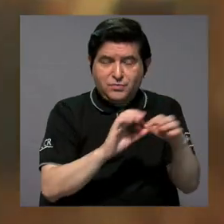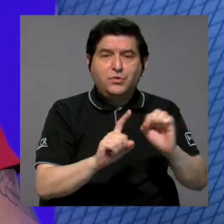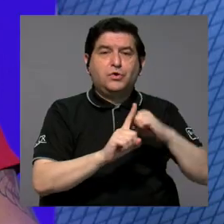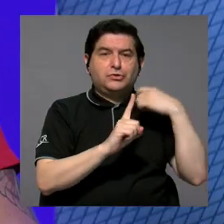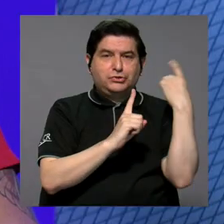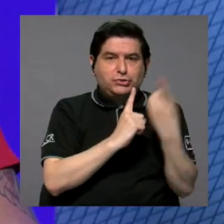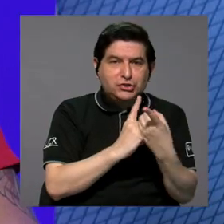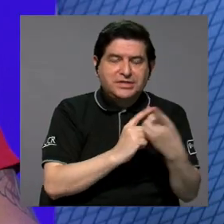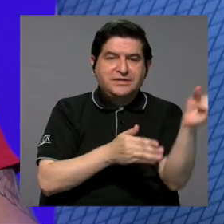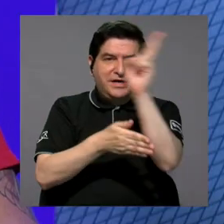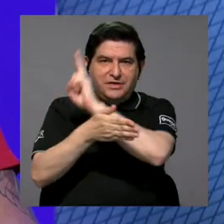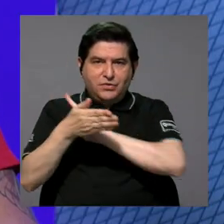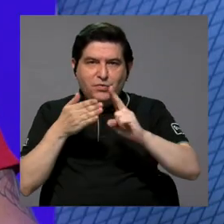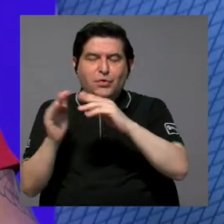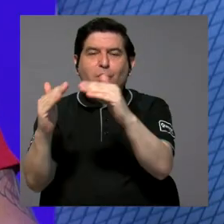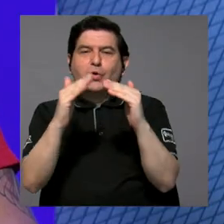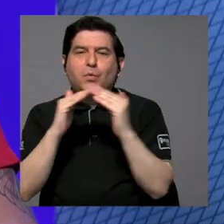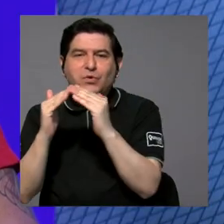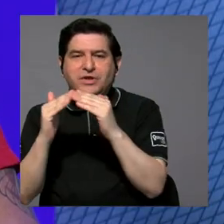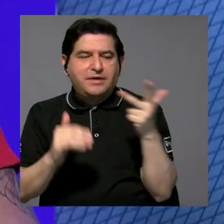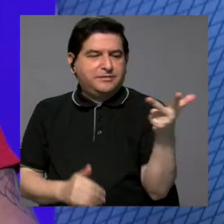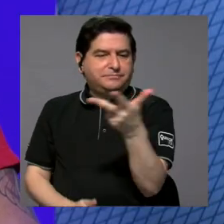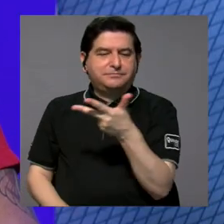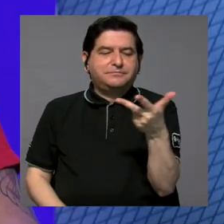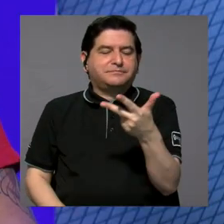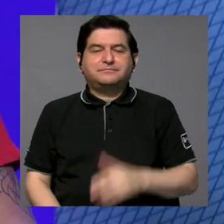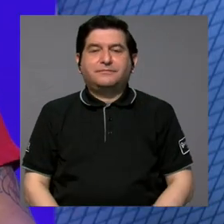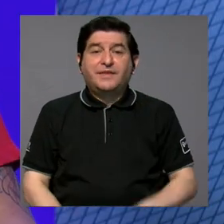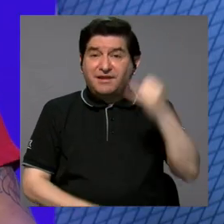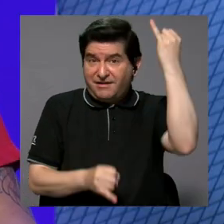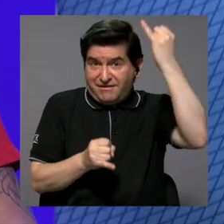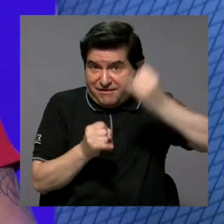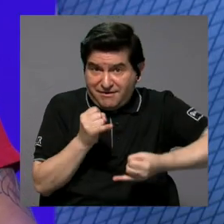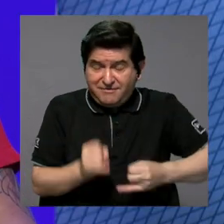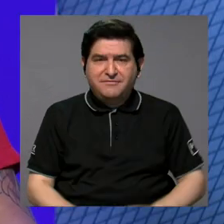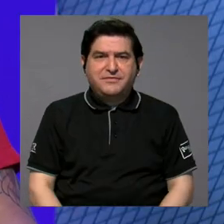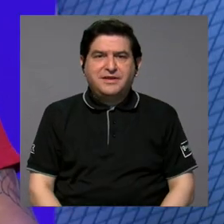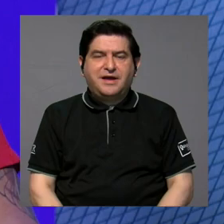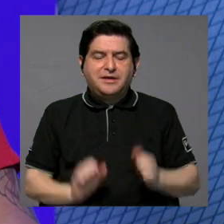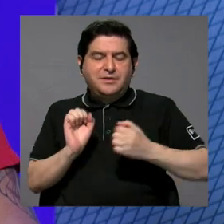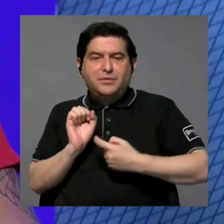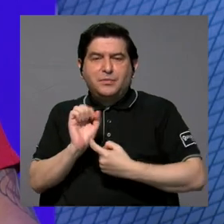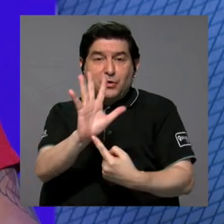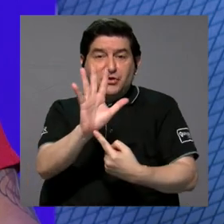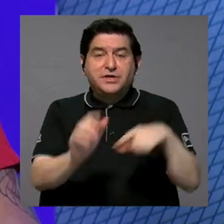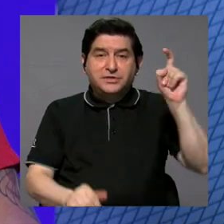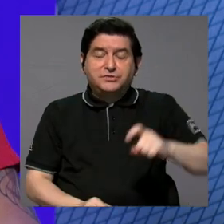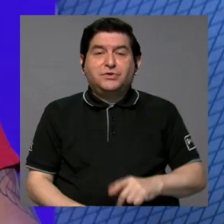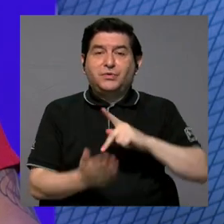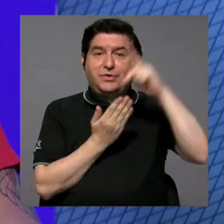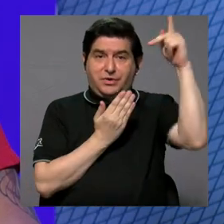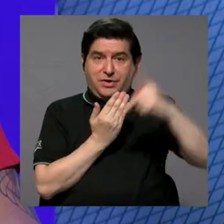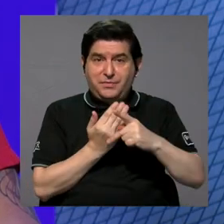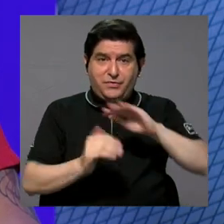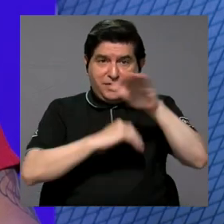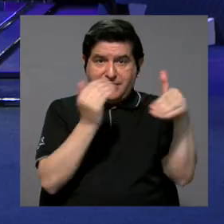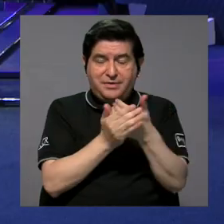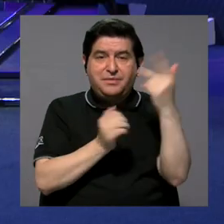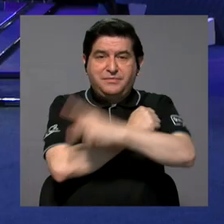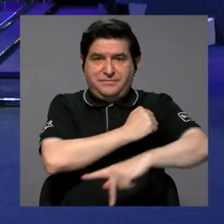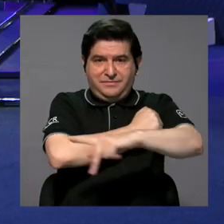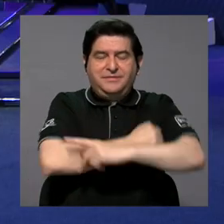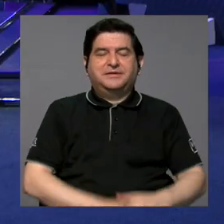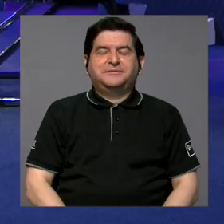sociedad, universidad, comunidad, y que realmente al final pues tengamos esa proyección que es lo que requiere el programa a lo largo y ancho.